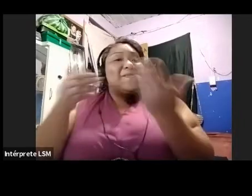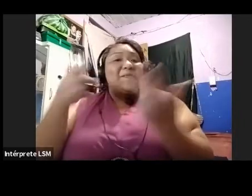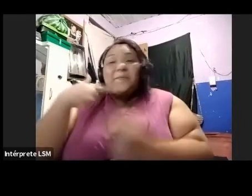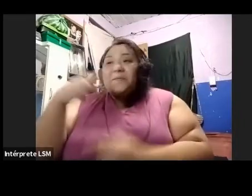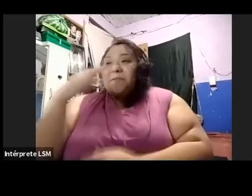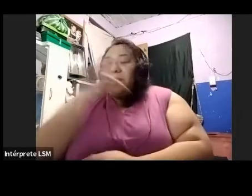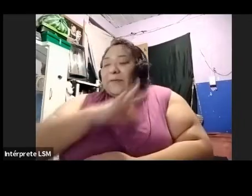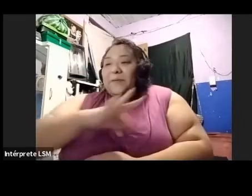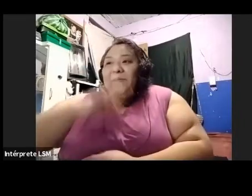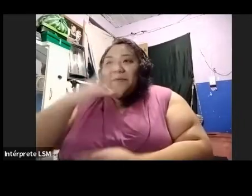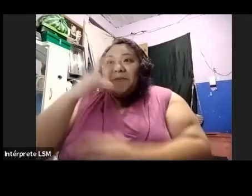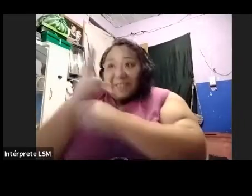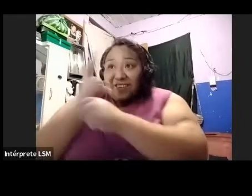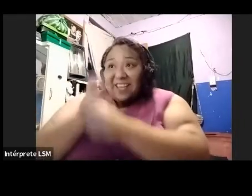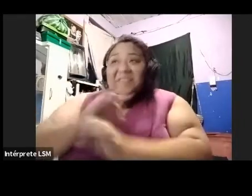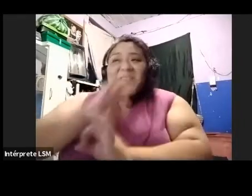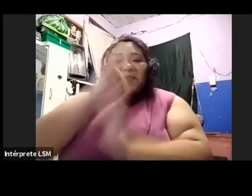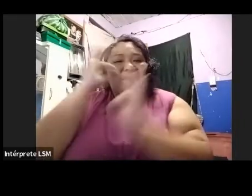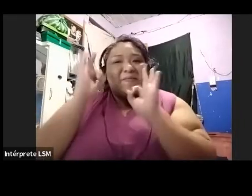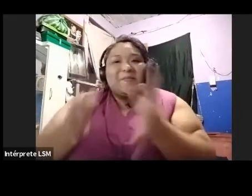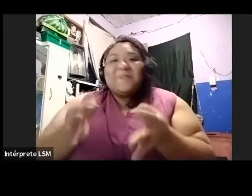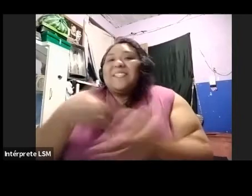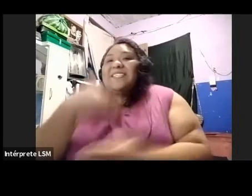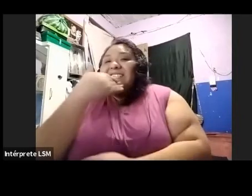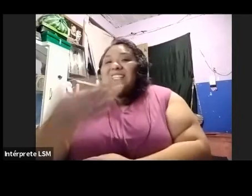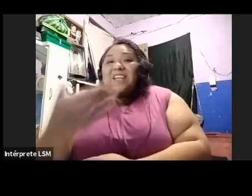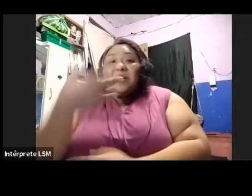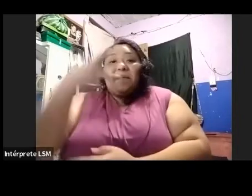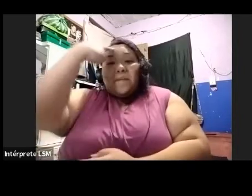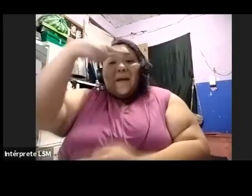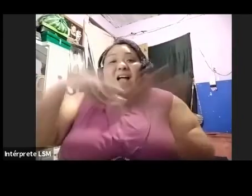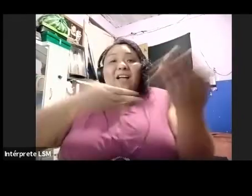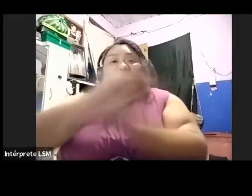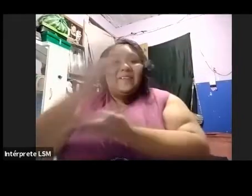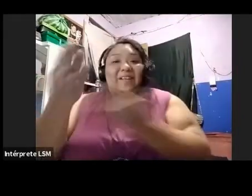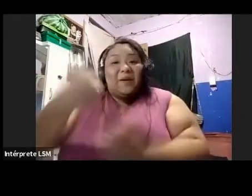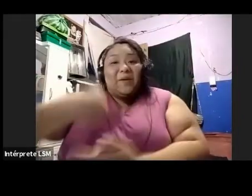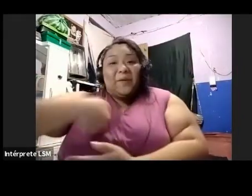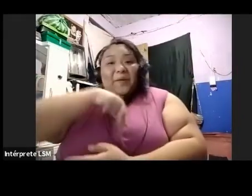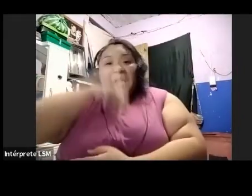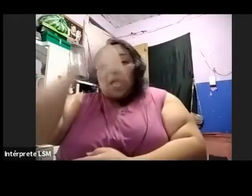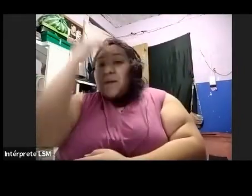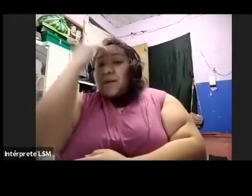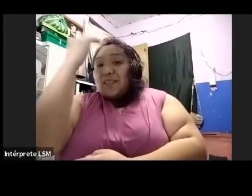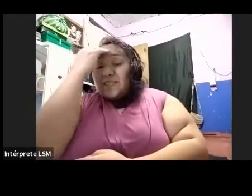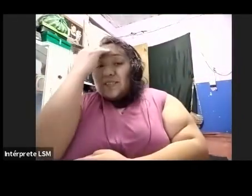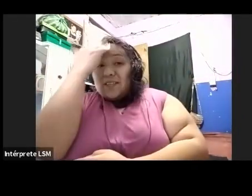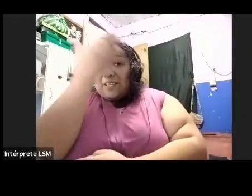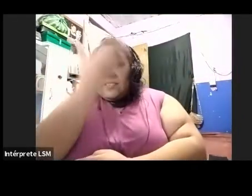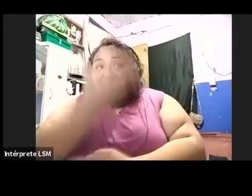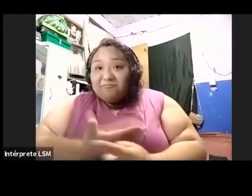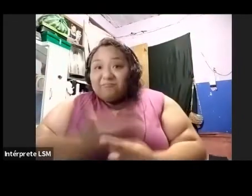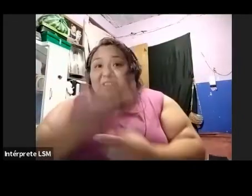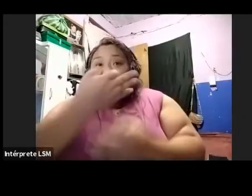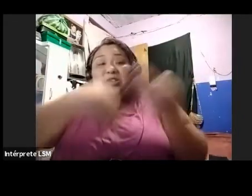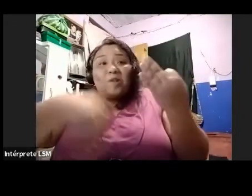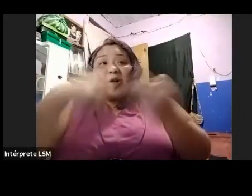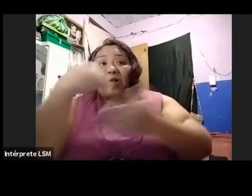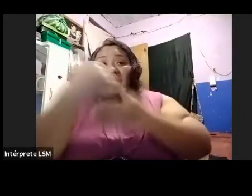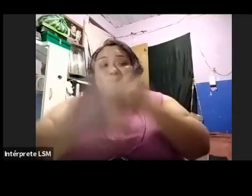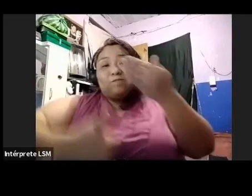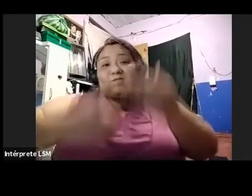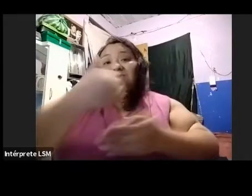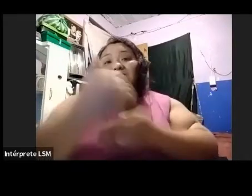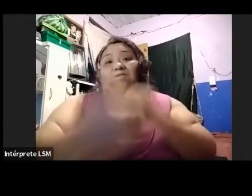nuestra invitación de compartir este pequeño espacio en donde la vamos a conocer, vamos a conocer su trayectoria y sobre